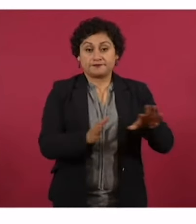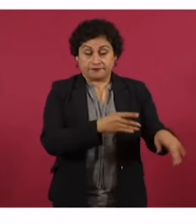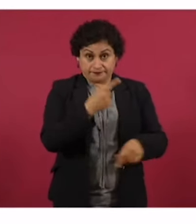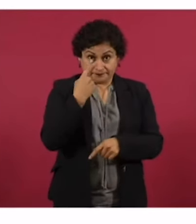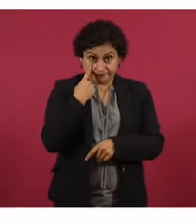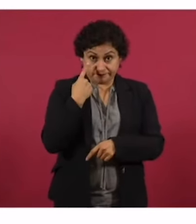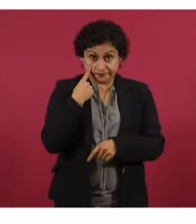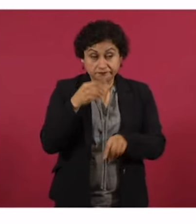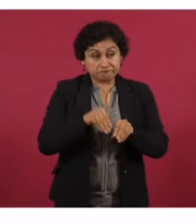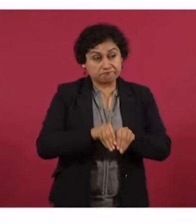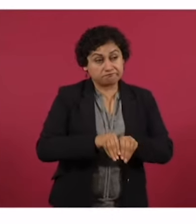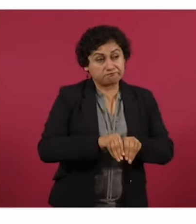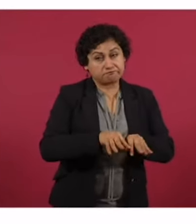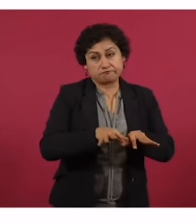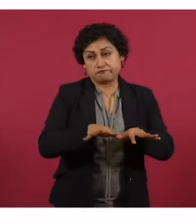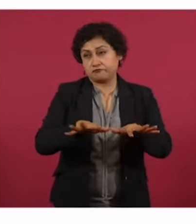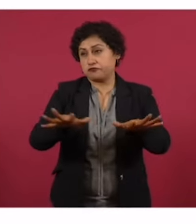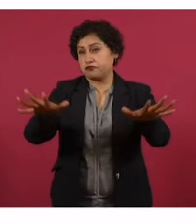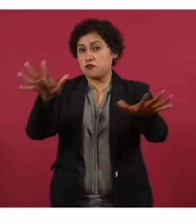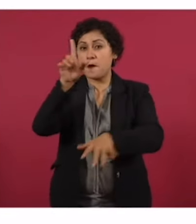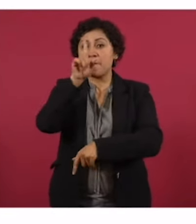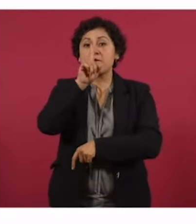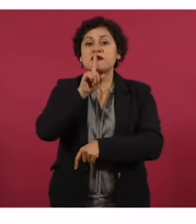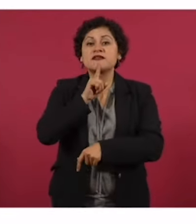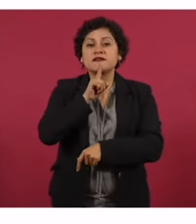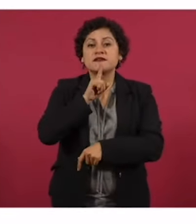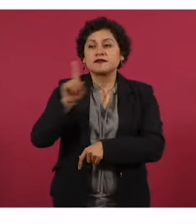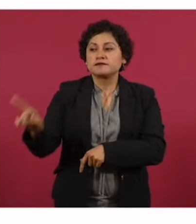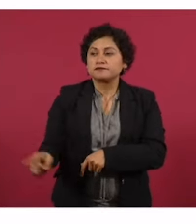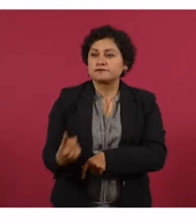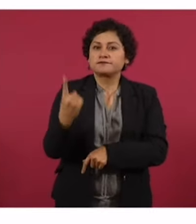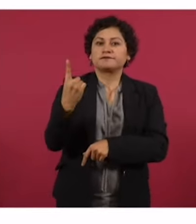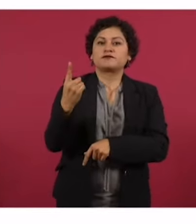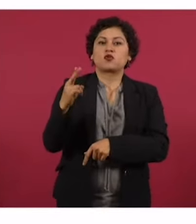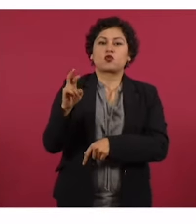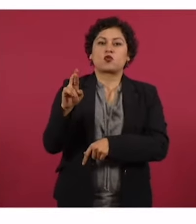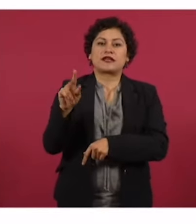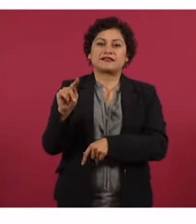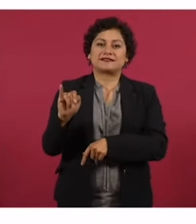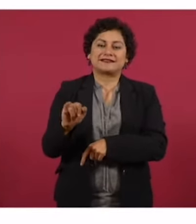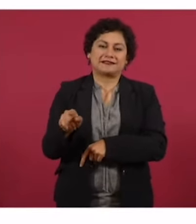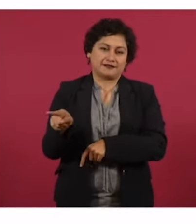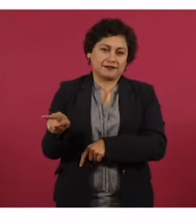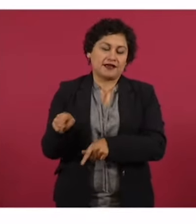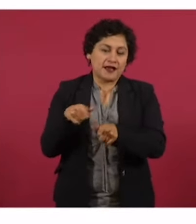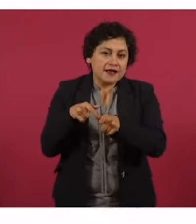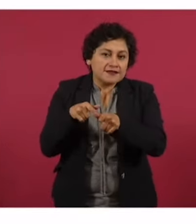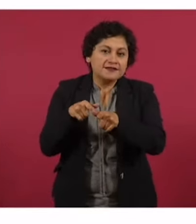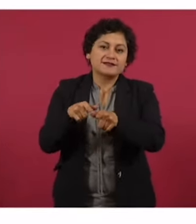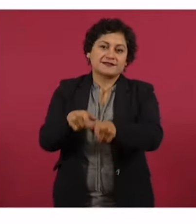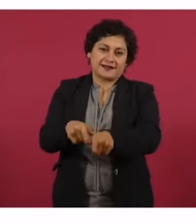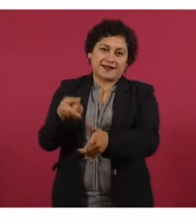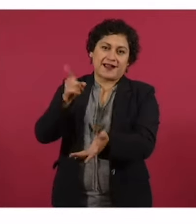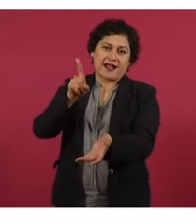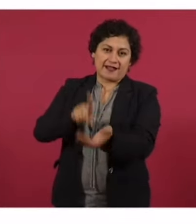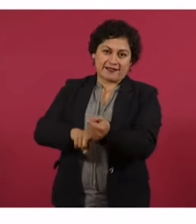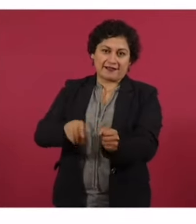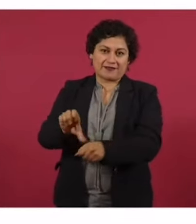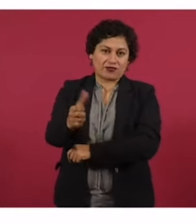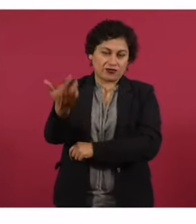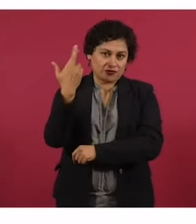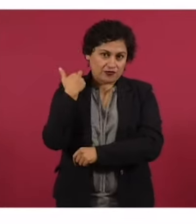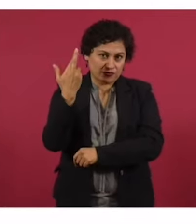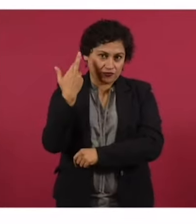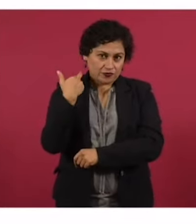de mentiras, Uresti volvió a la carga y en su programa de radio de Grupo Fórmula el día